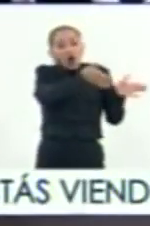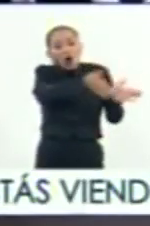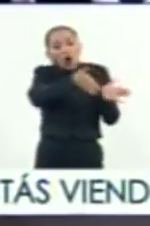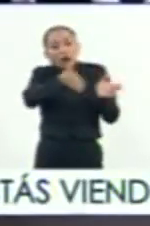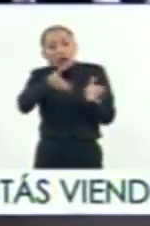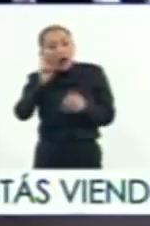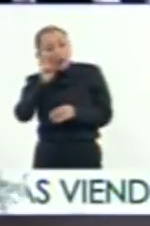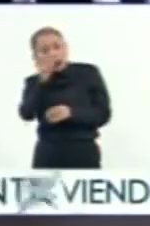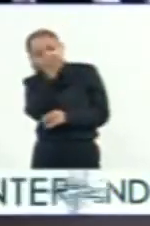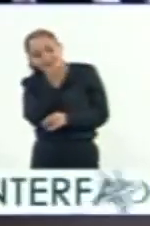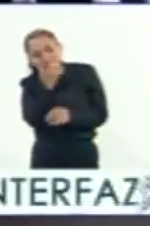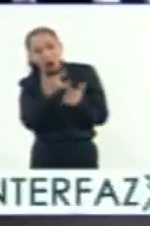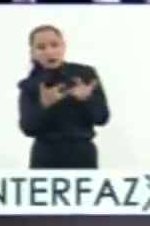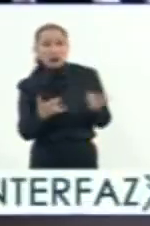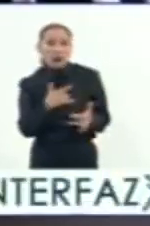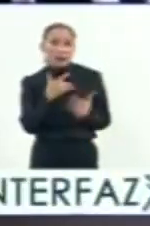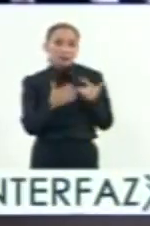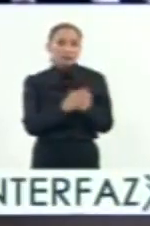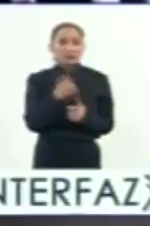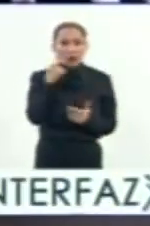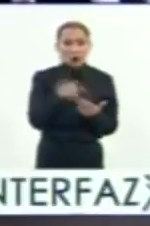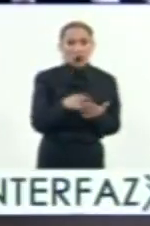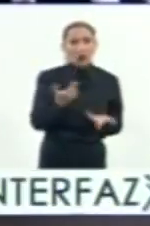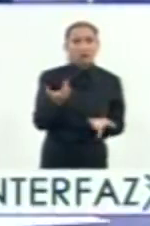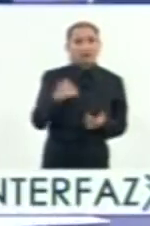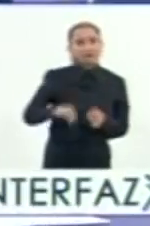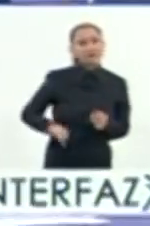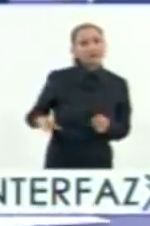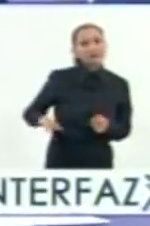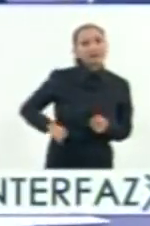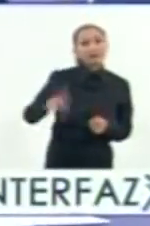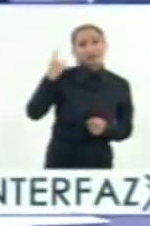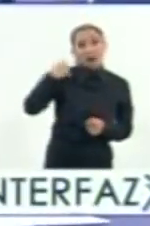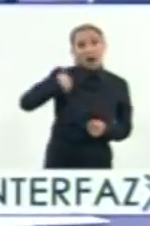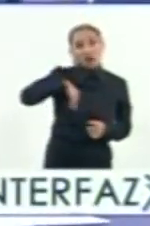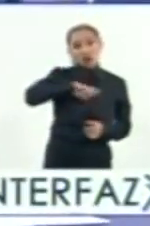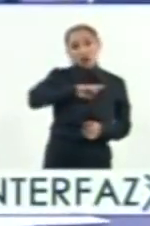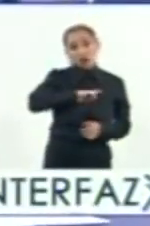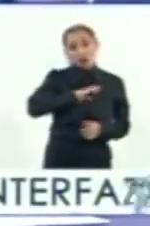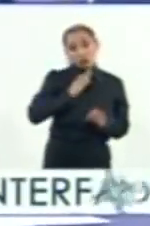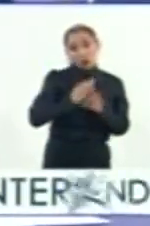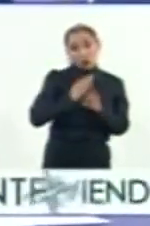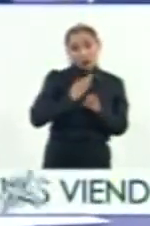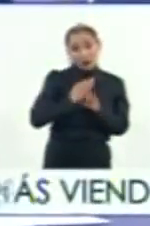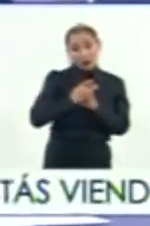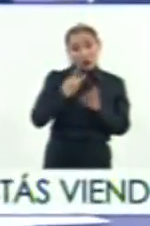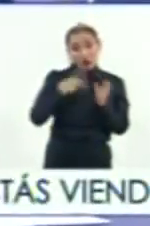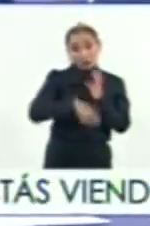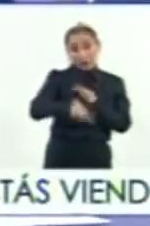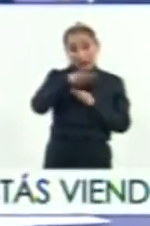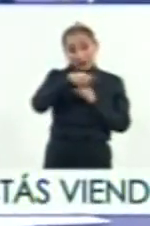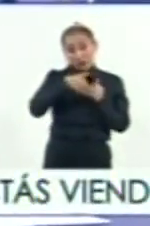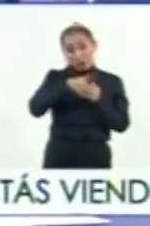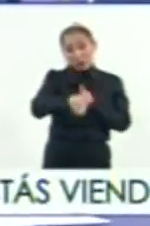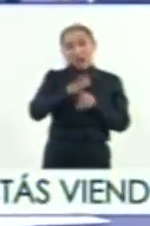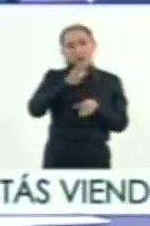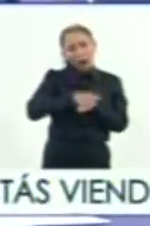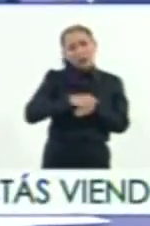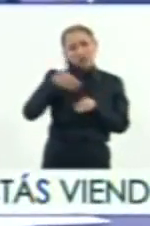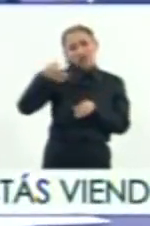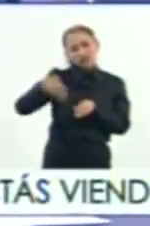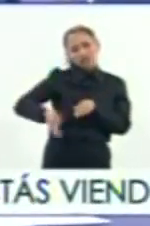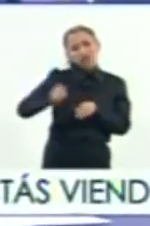leen o interpretan la historia. Creo que lo que sería interesante para nosotros ahora en este 2019 sería más